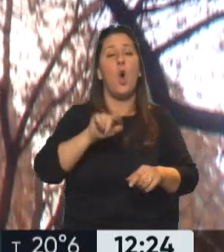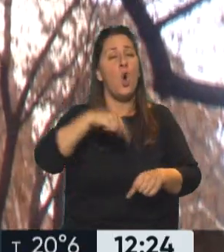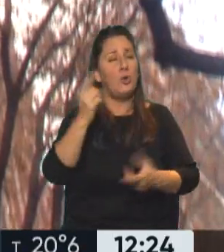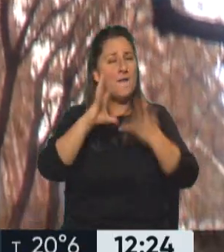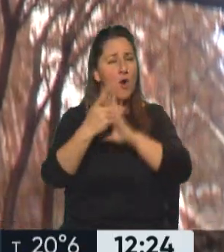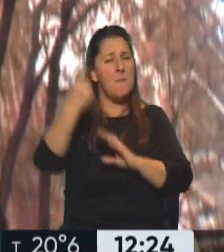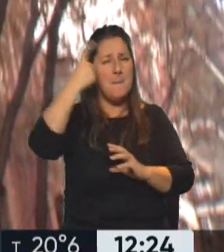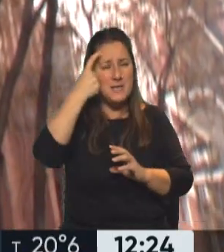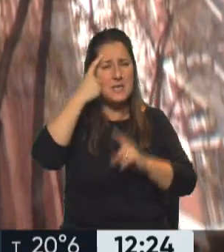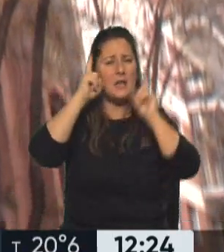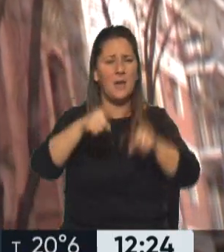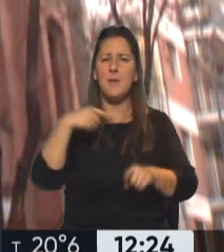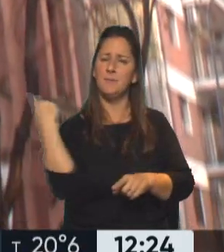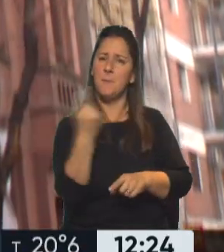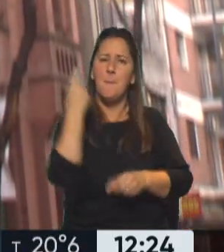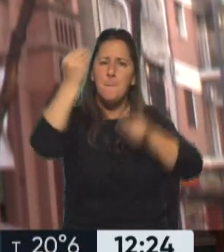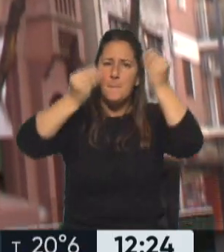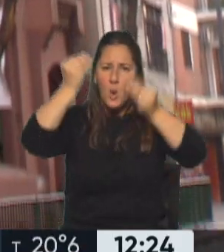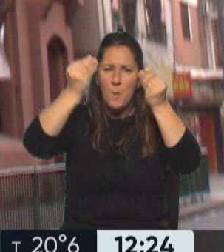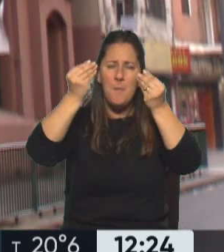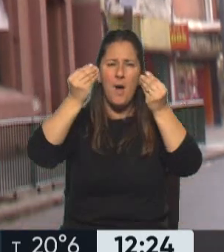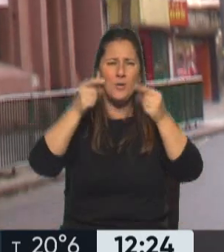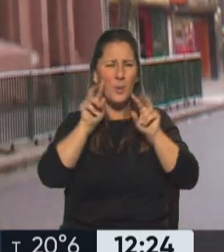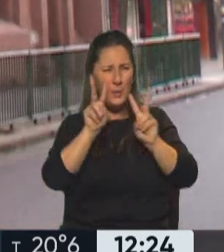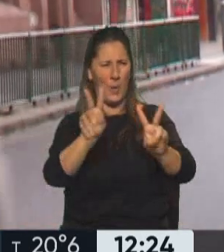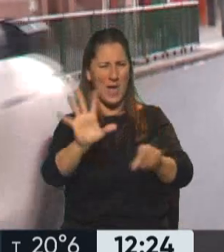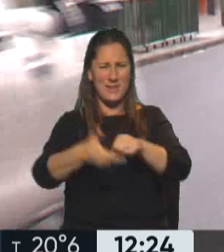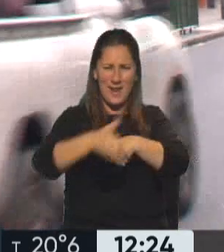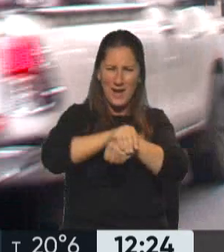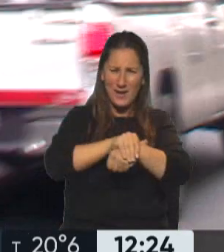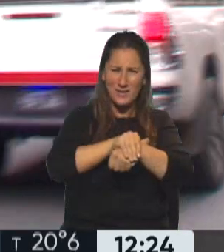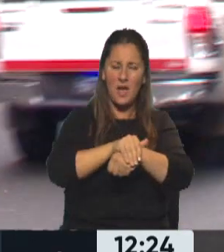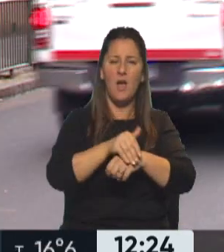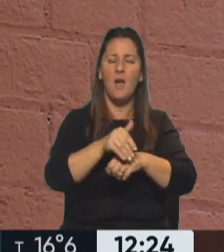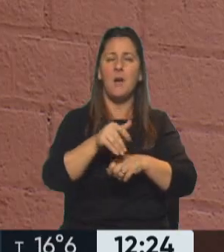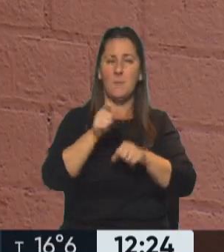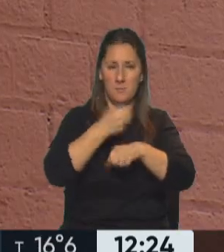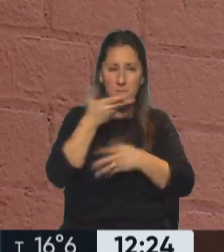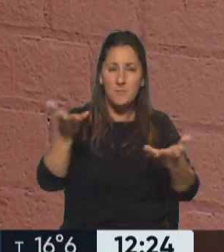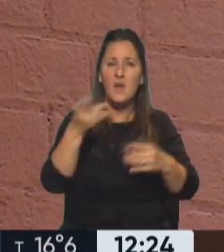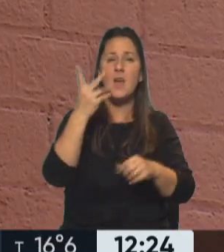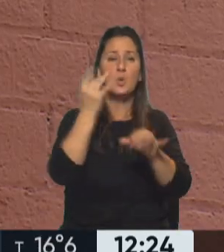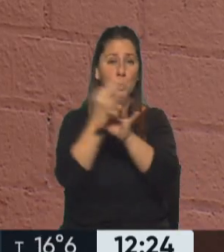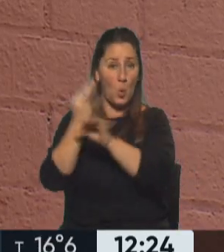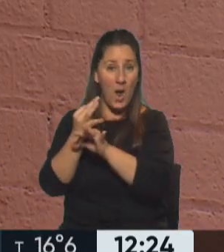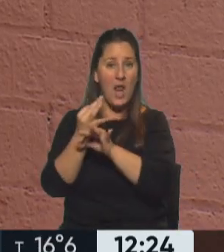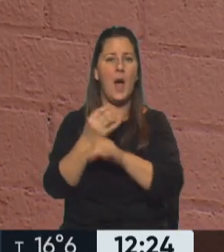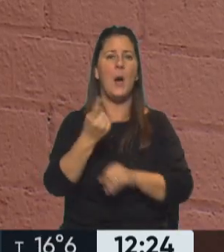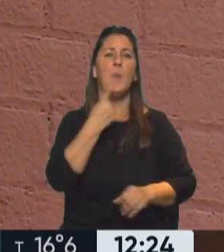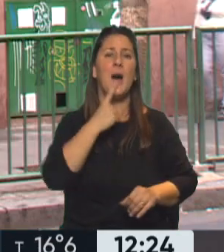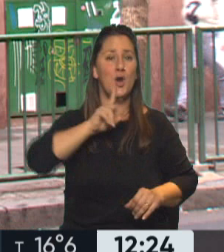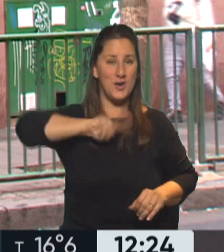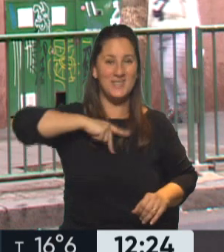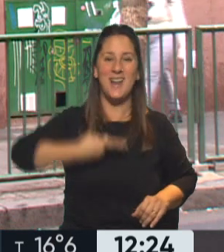punto de vista también la preocupación, la tristeza que me ha dado escuchar a dos alumnes de este colegio, que son varones